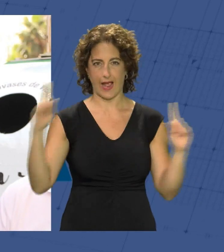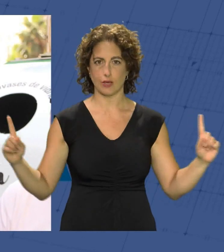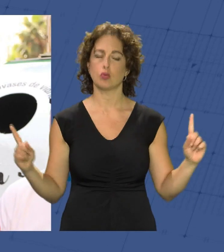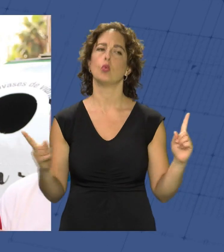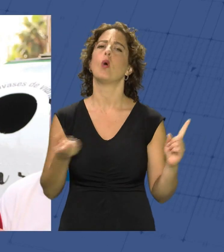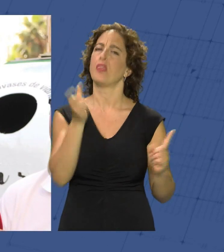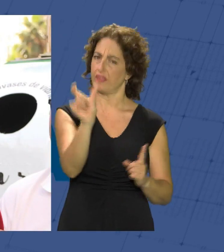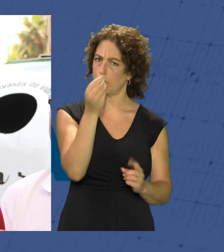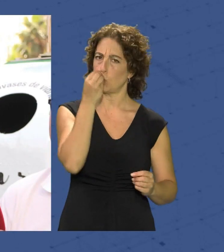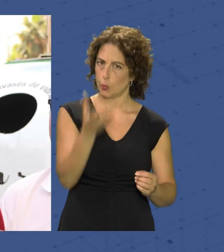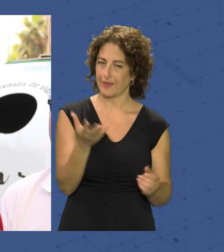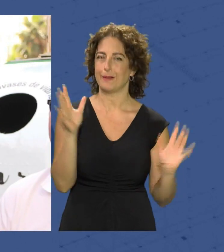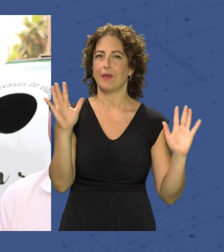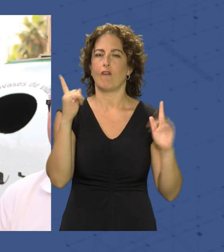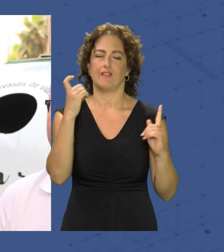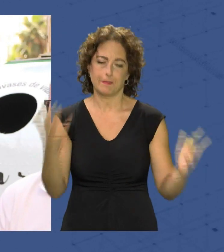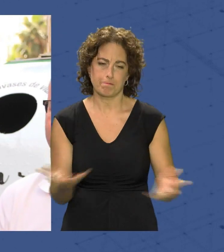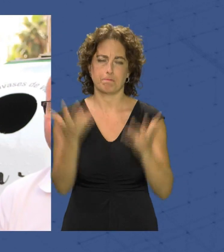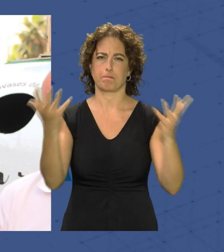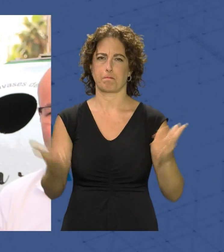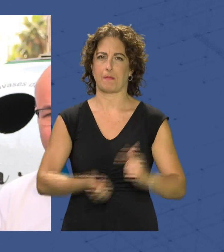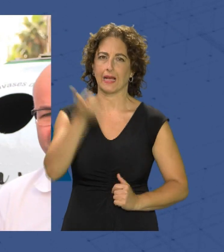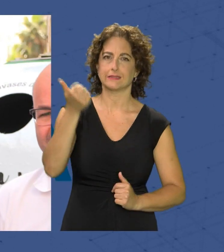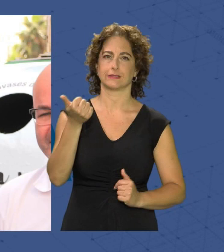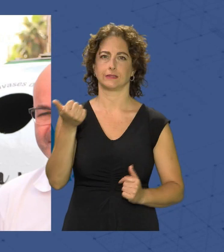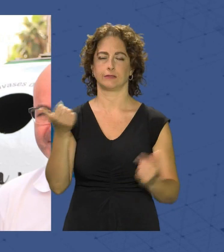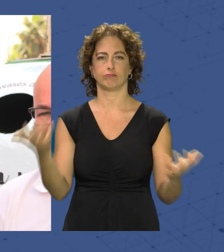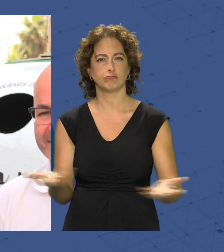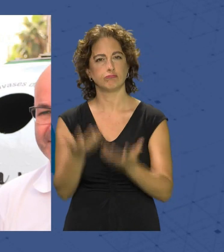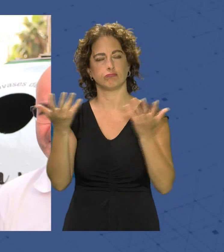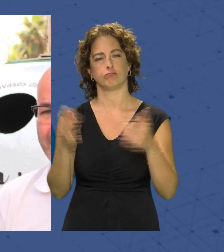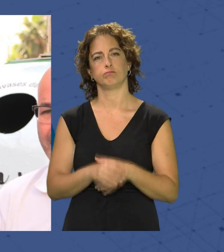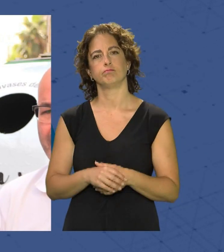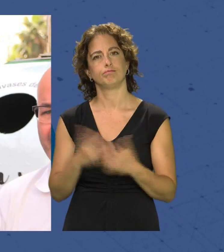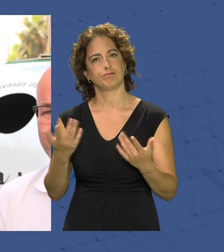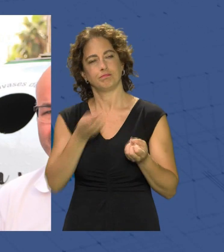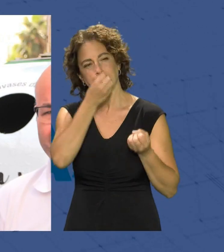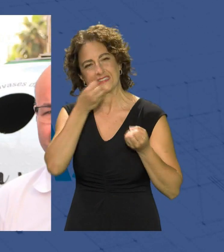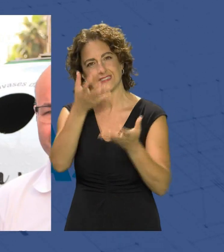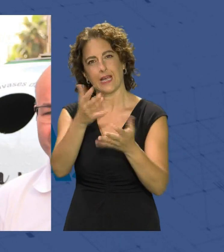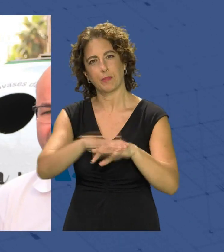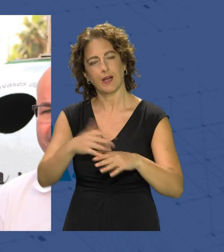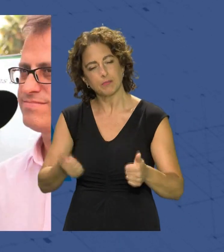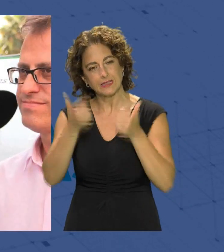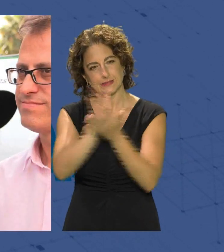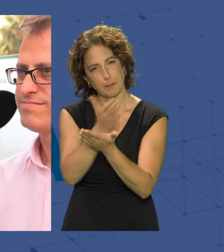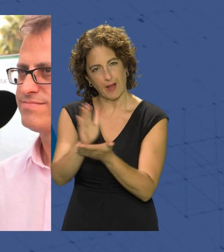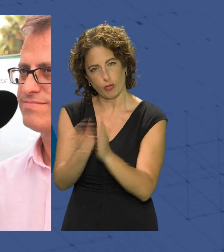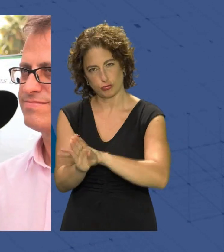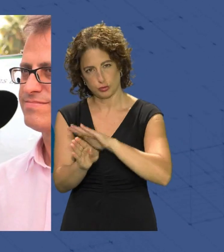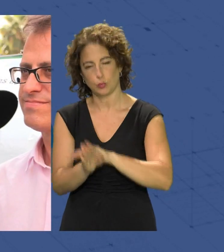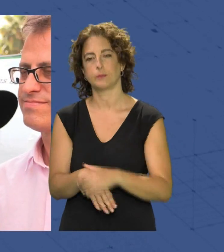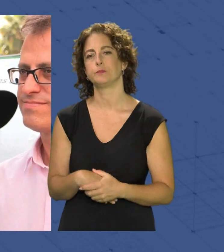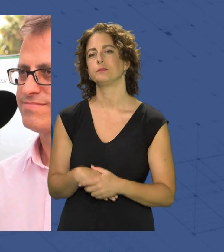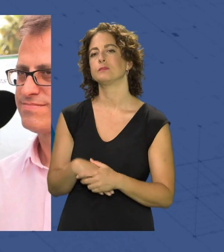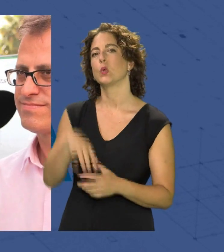buena pero que tenemos que seguir fomentando y tenemos que seguir incluyendo esos mensajes que refuercen la separación del vidrio Como anécdota